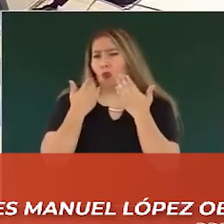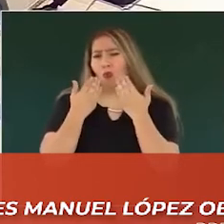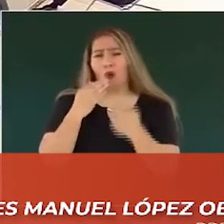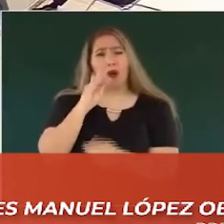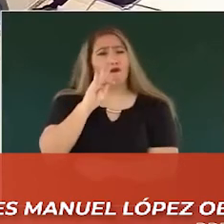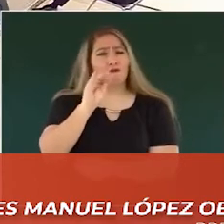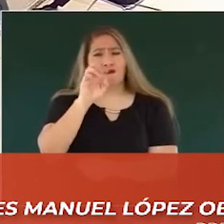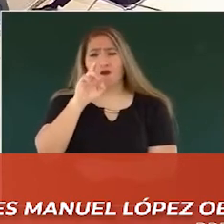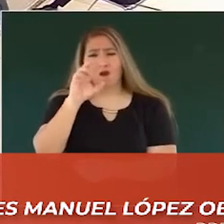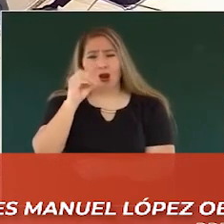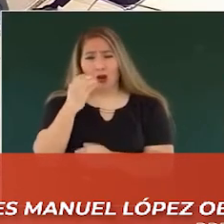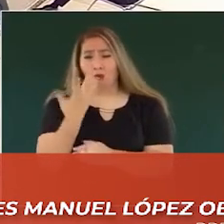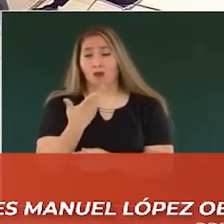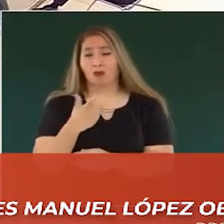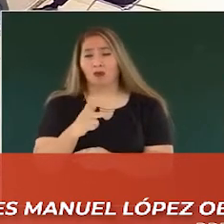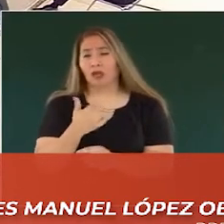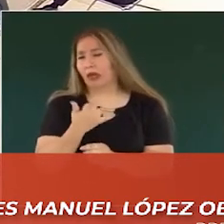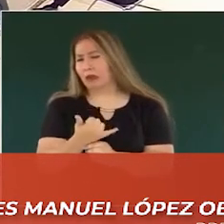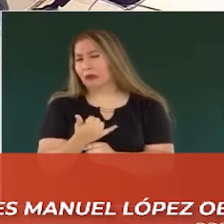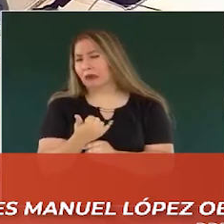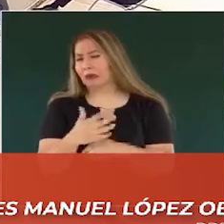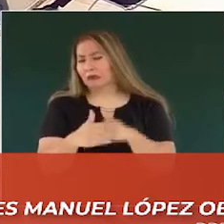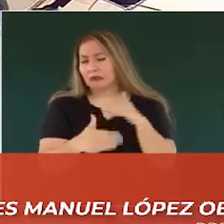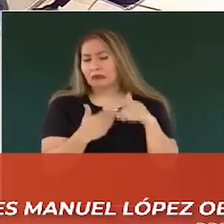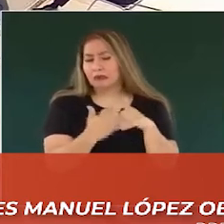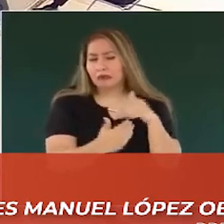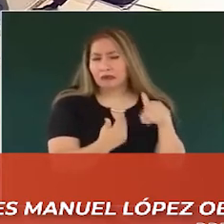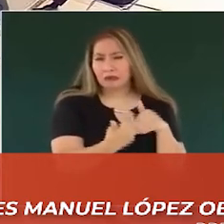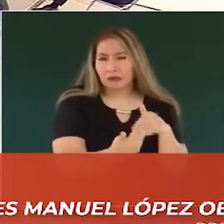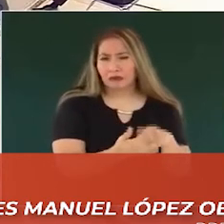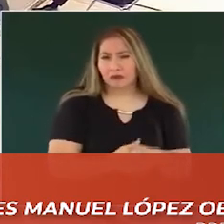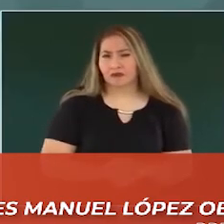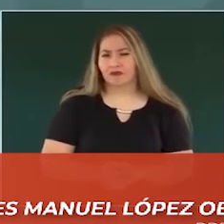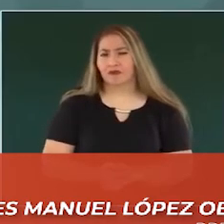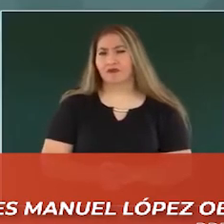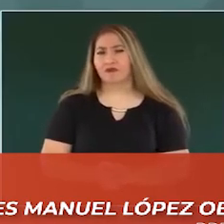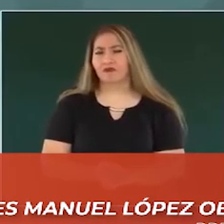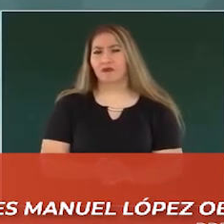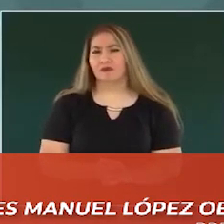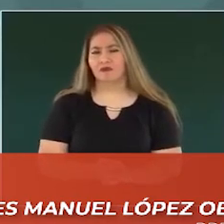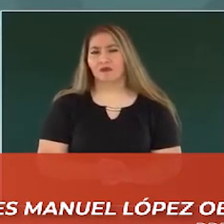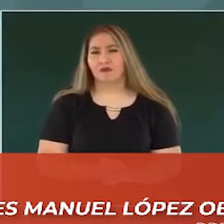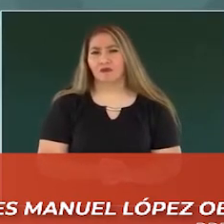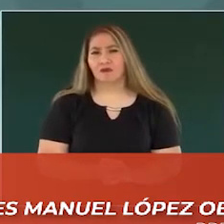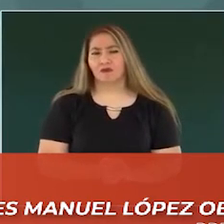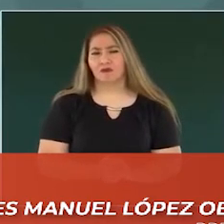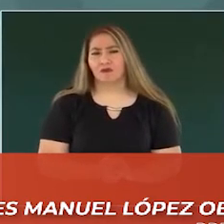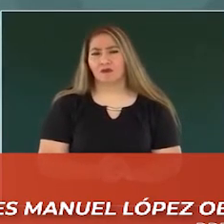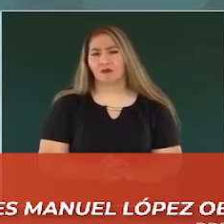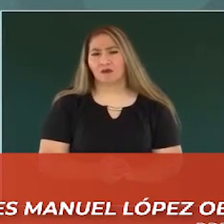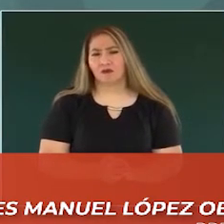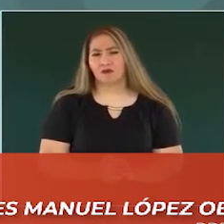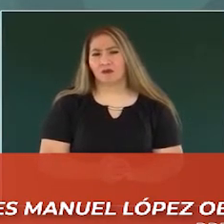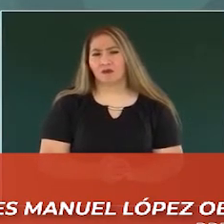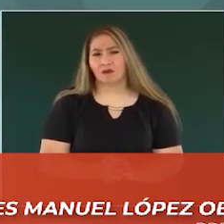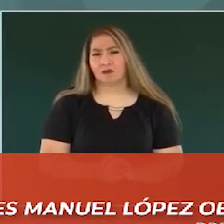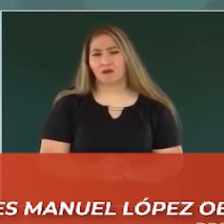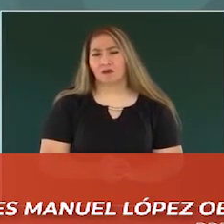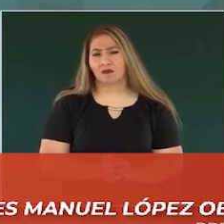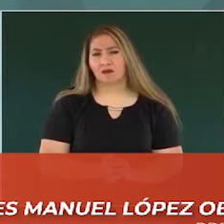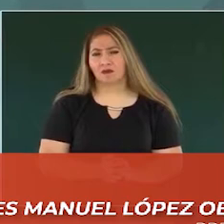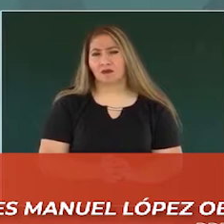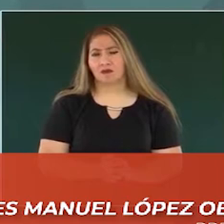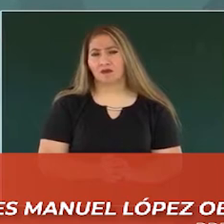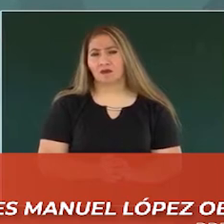procede la solicitud